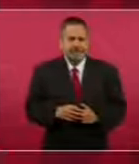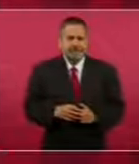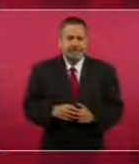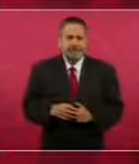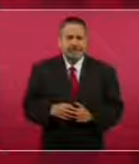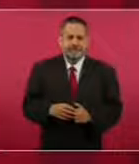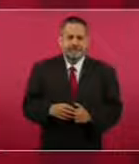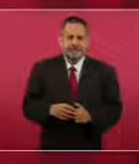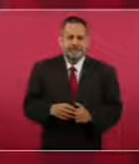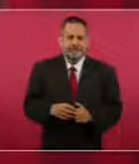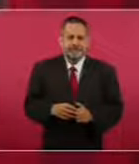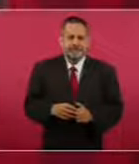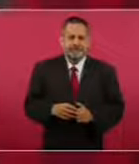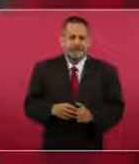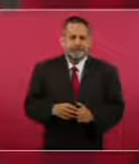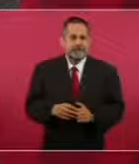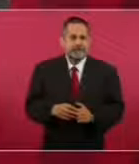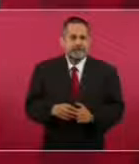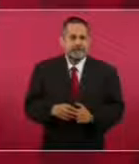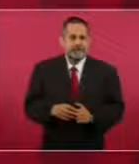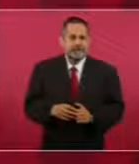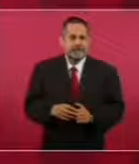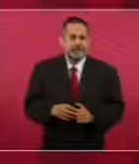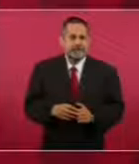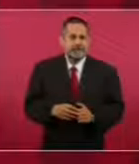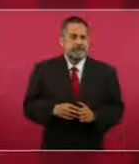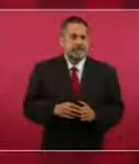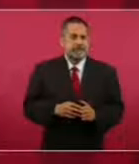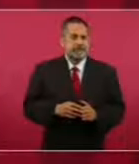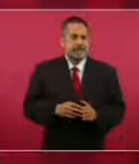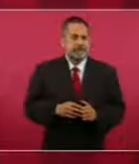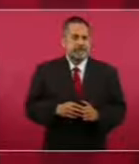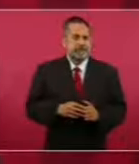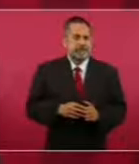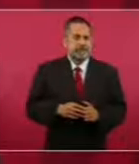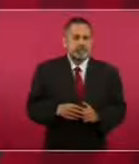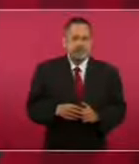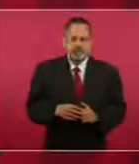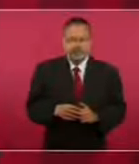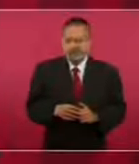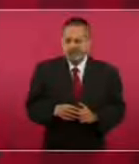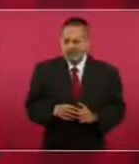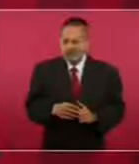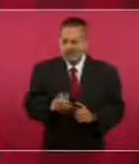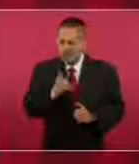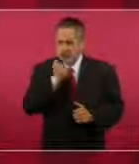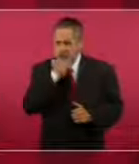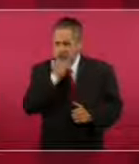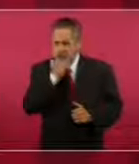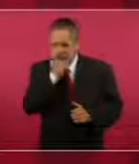sospechoso